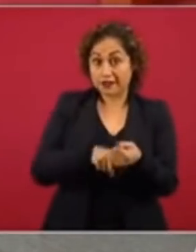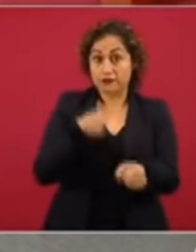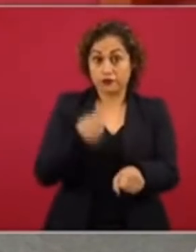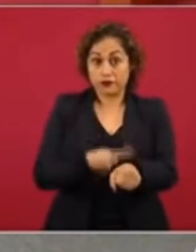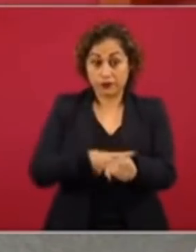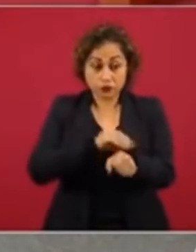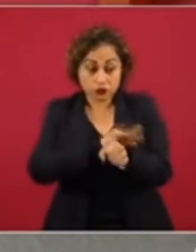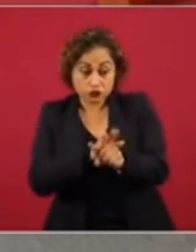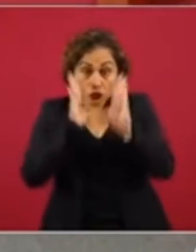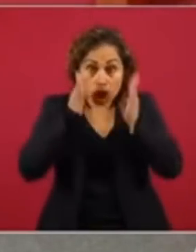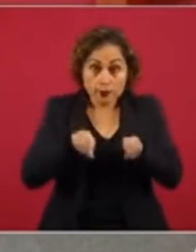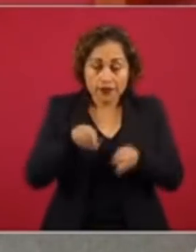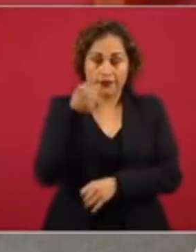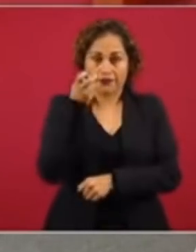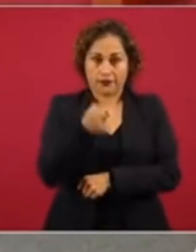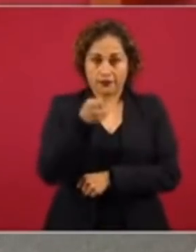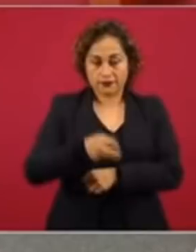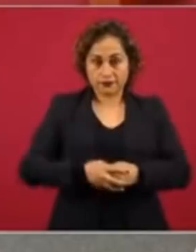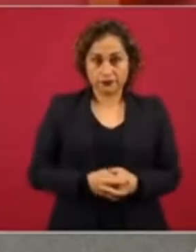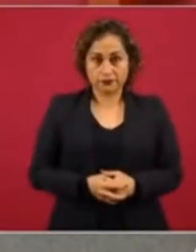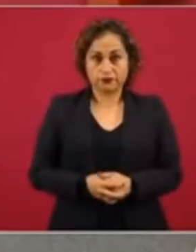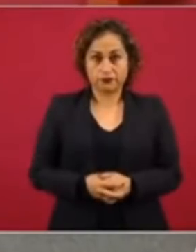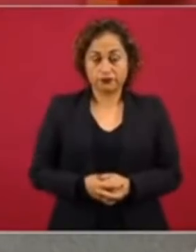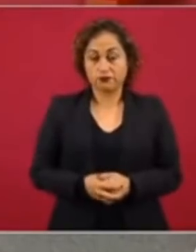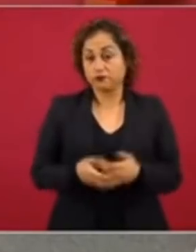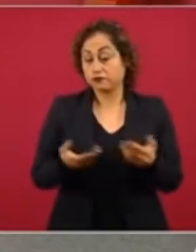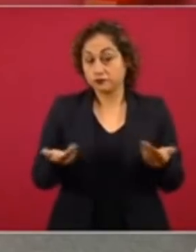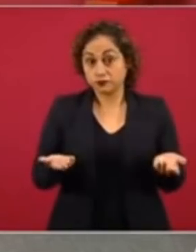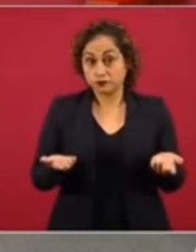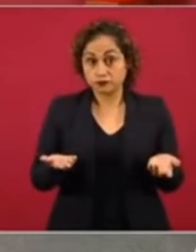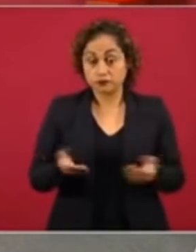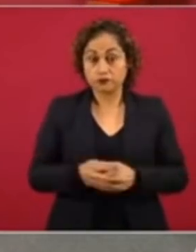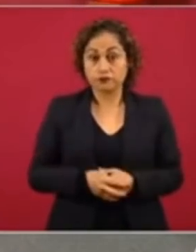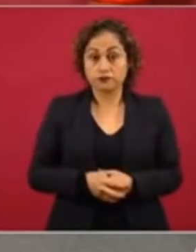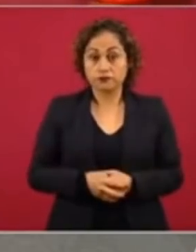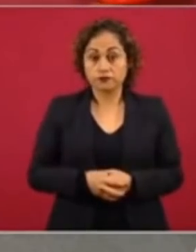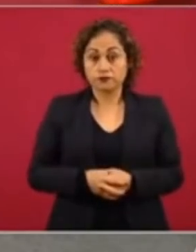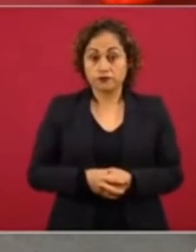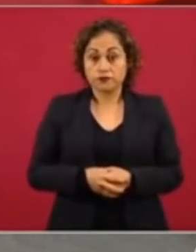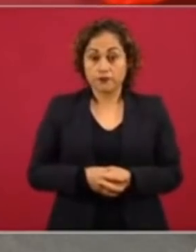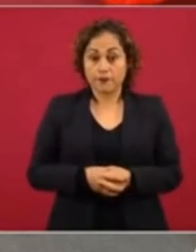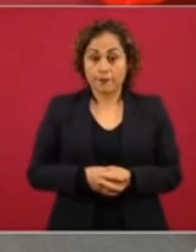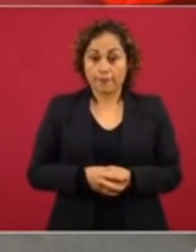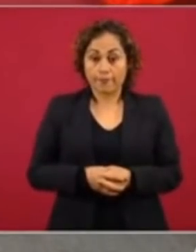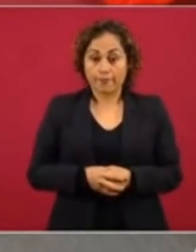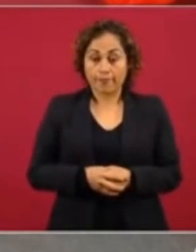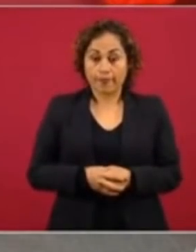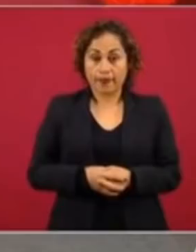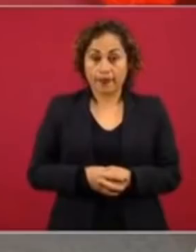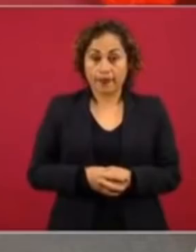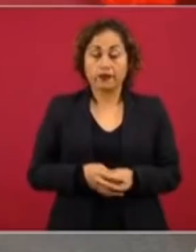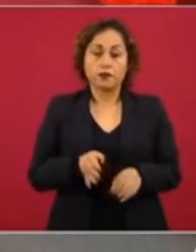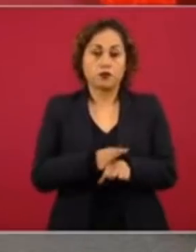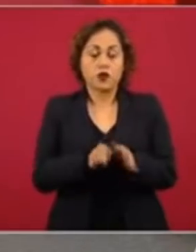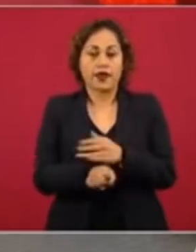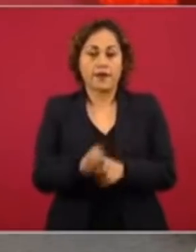Aunque no son muchas las camas que tienen los